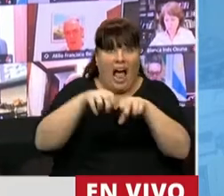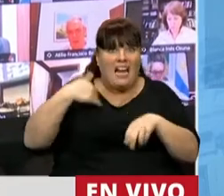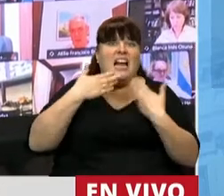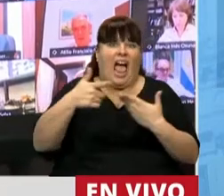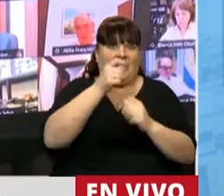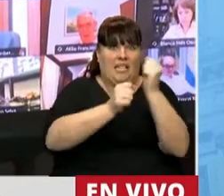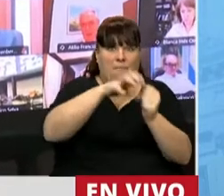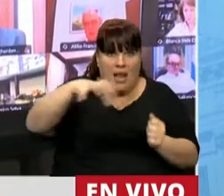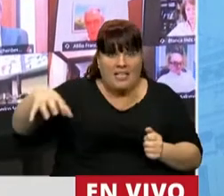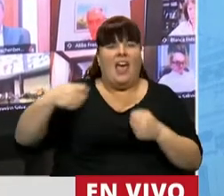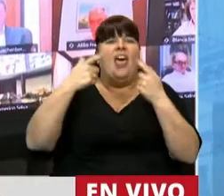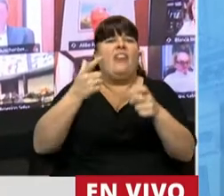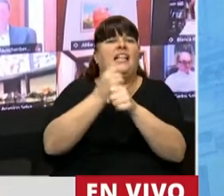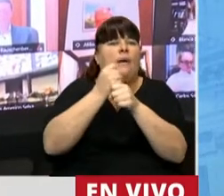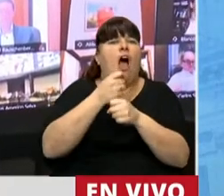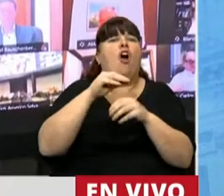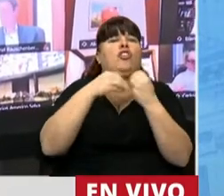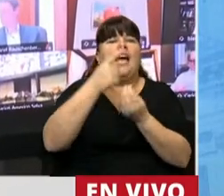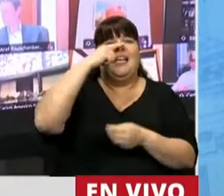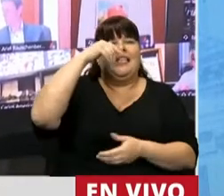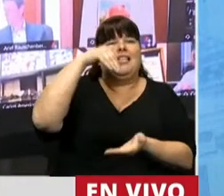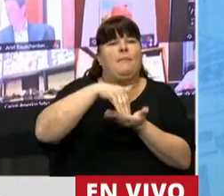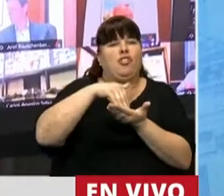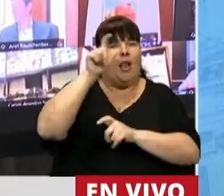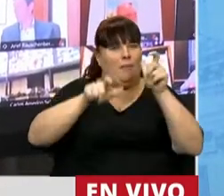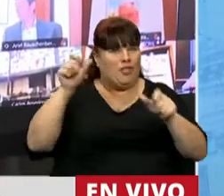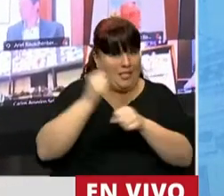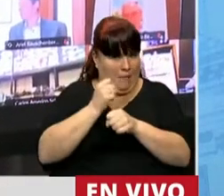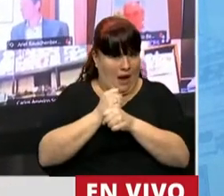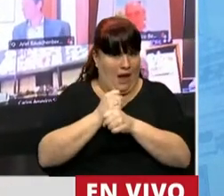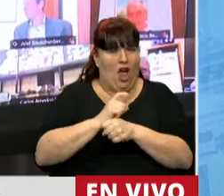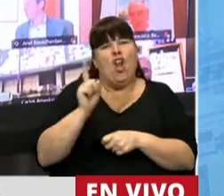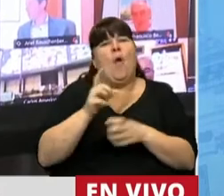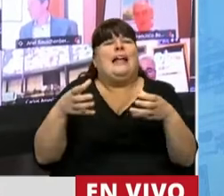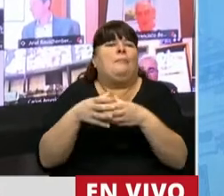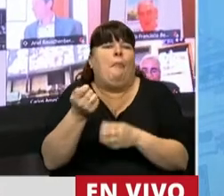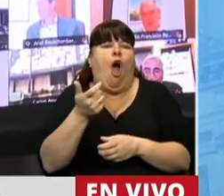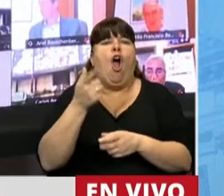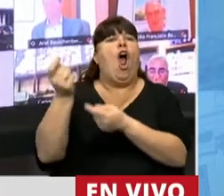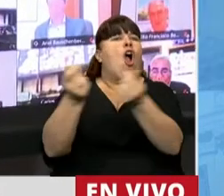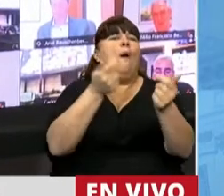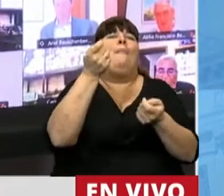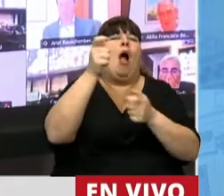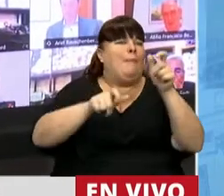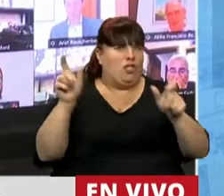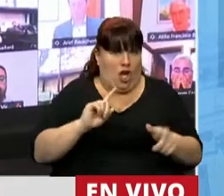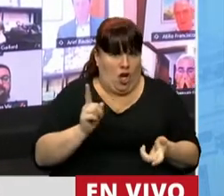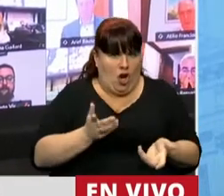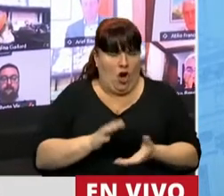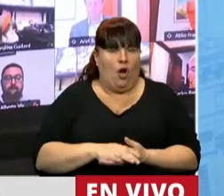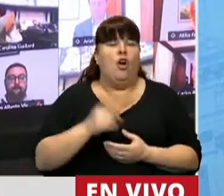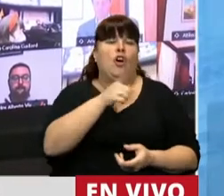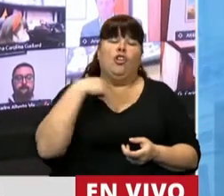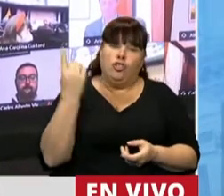Argentina. Le dan trabajo a 7 millones de trabajadores, no es un sector menor. Y el los consumidores tampoco, porque